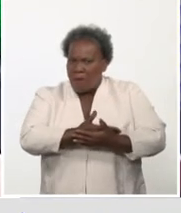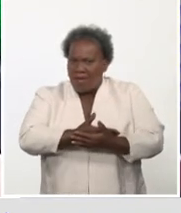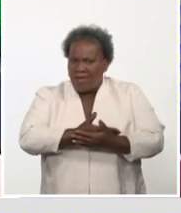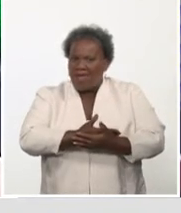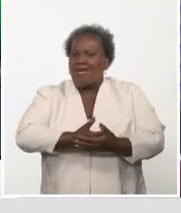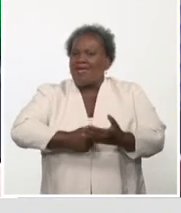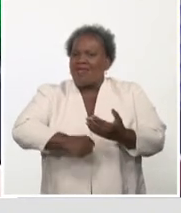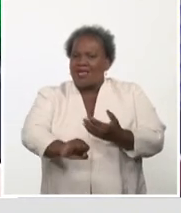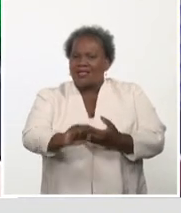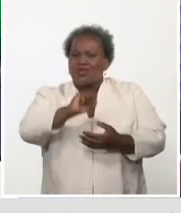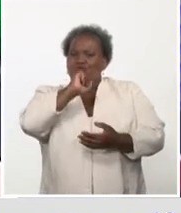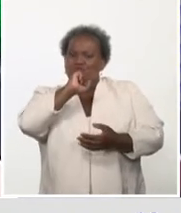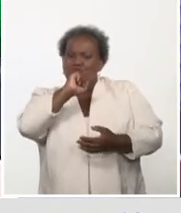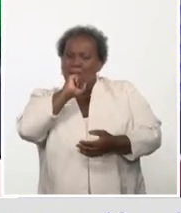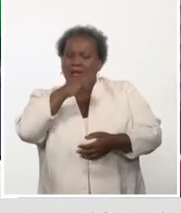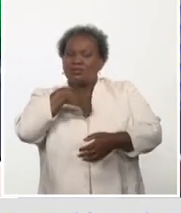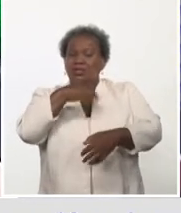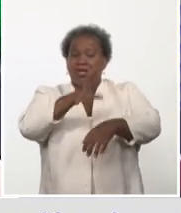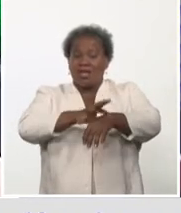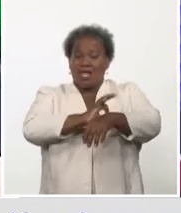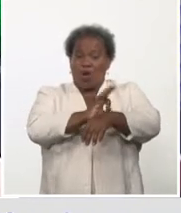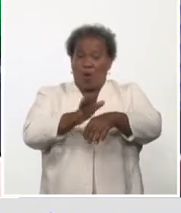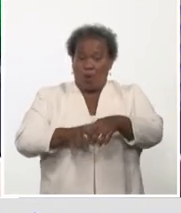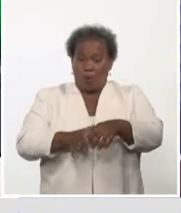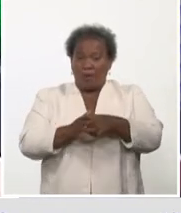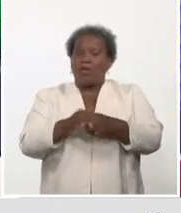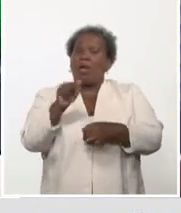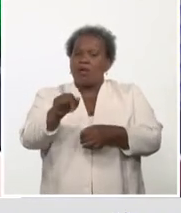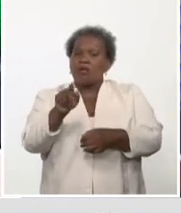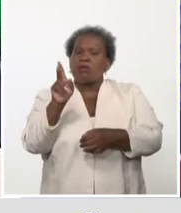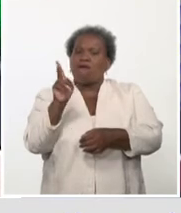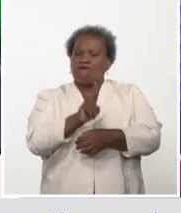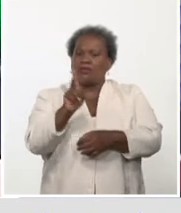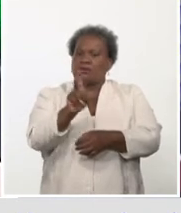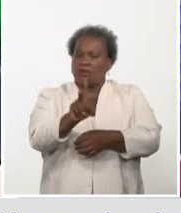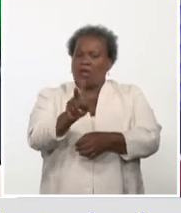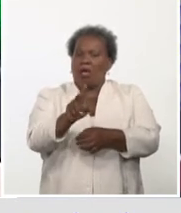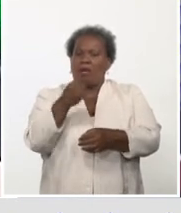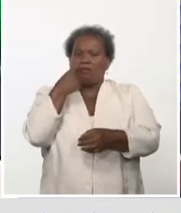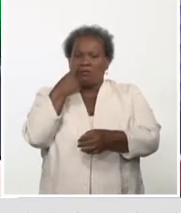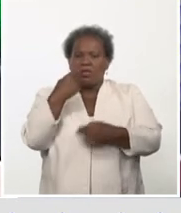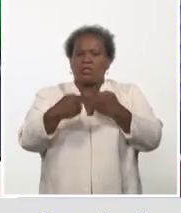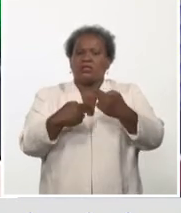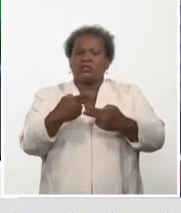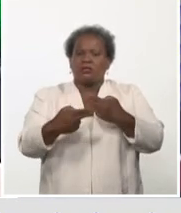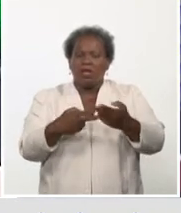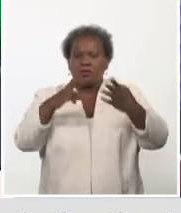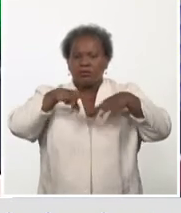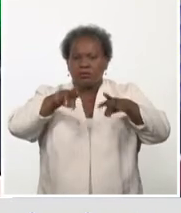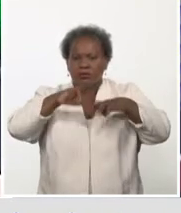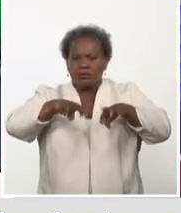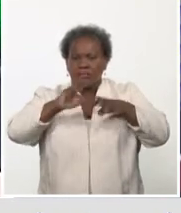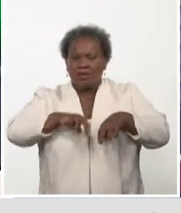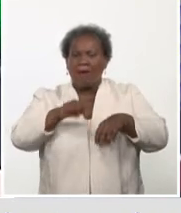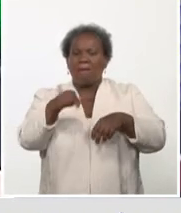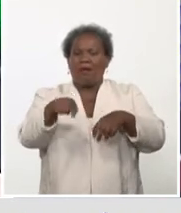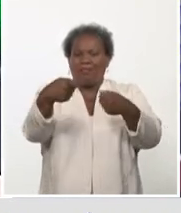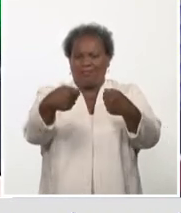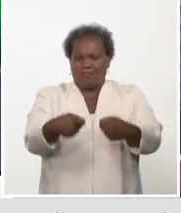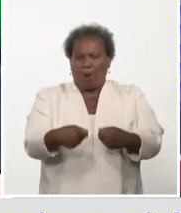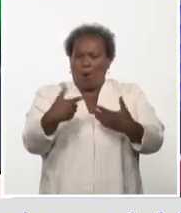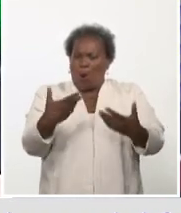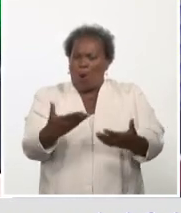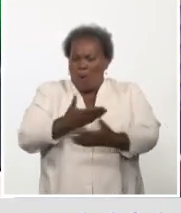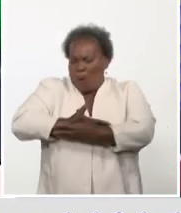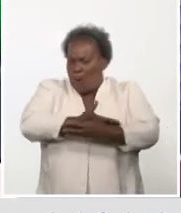una madre que está contagiada, es decir, que está enferma, se le hacen igual sus estudios para determinar el estado en que